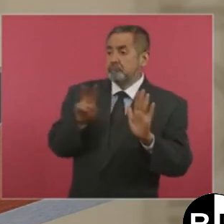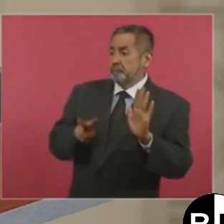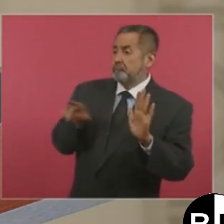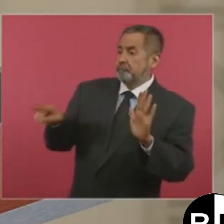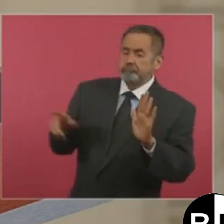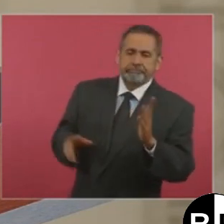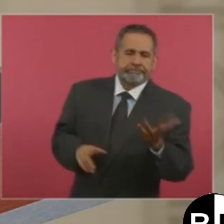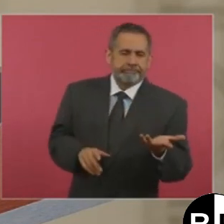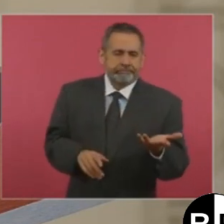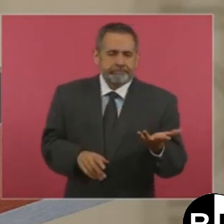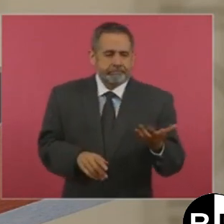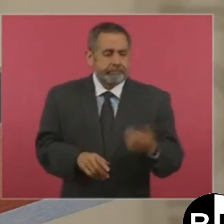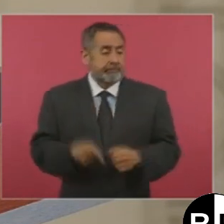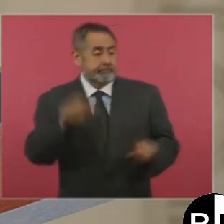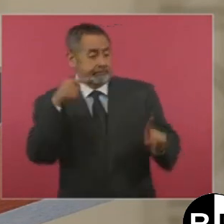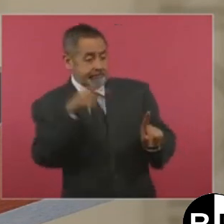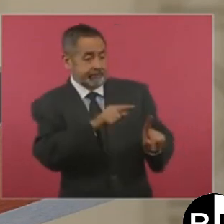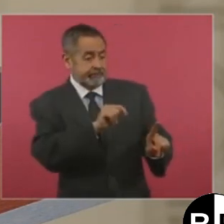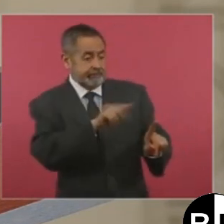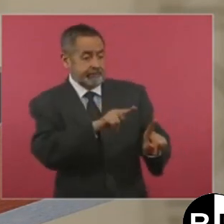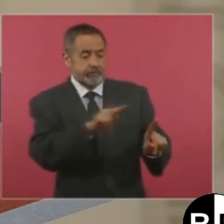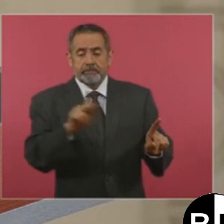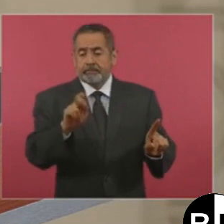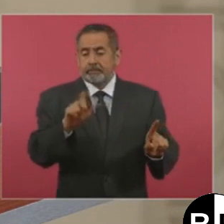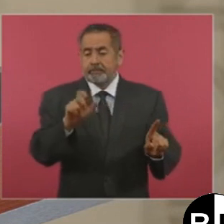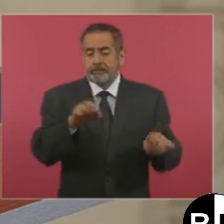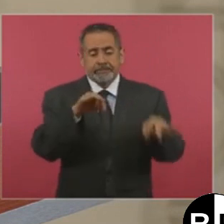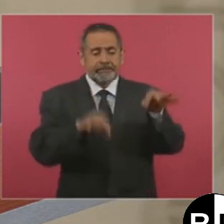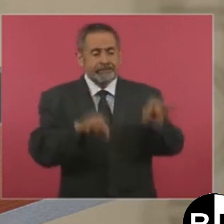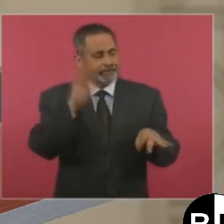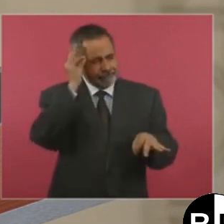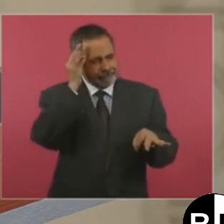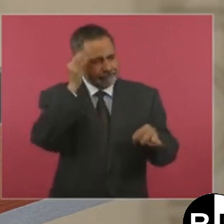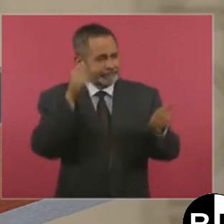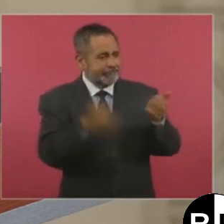Es un pelele, un títeres, una empleada.